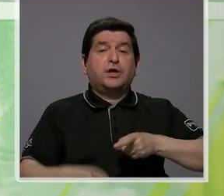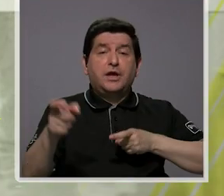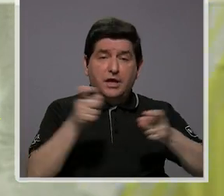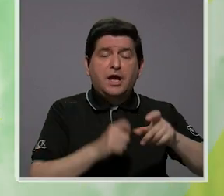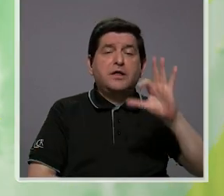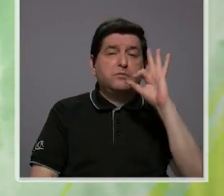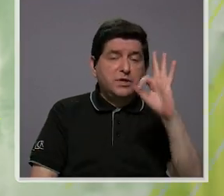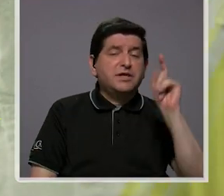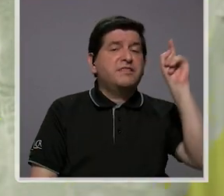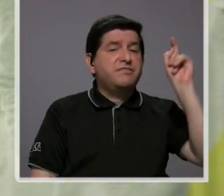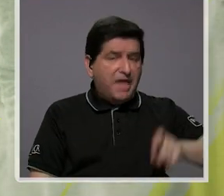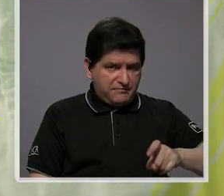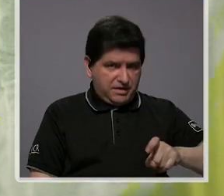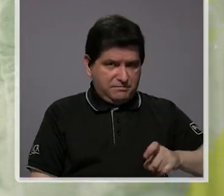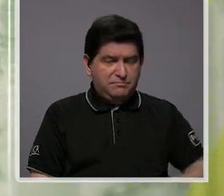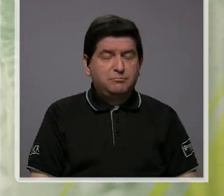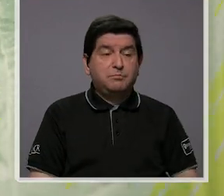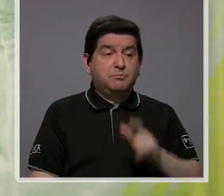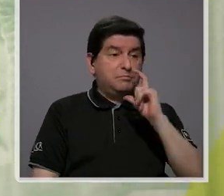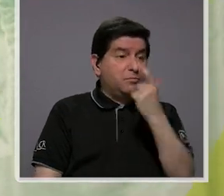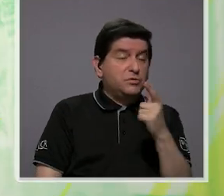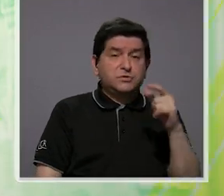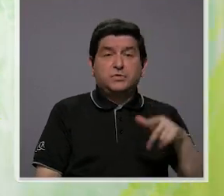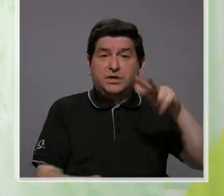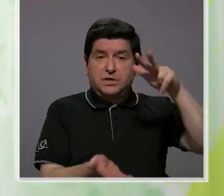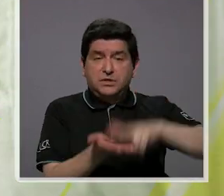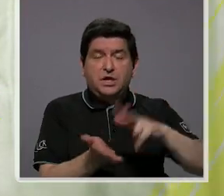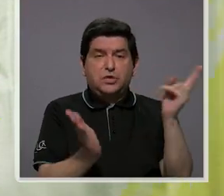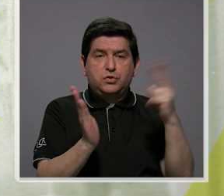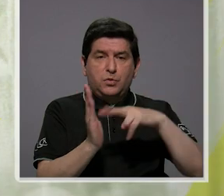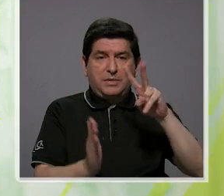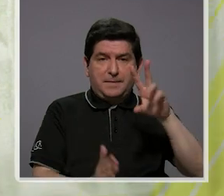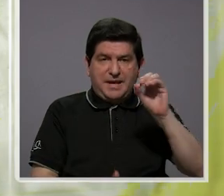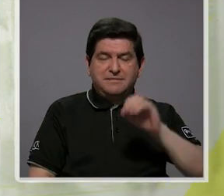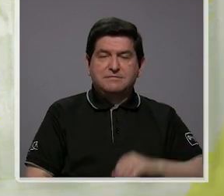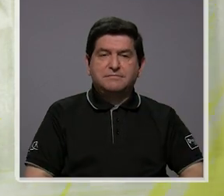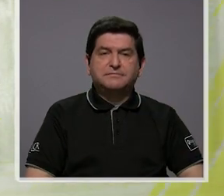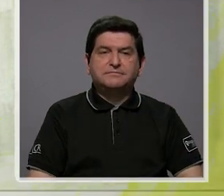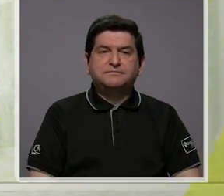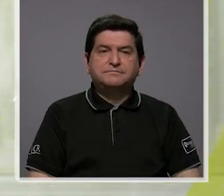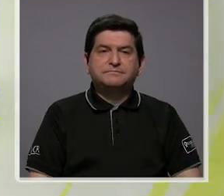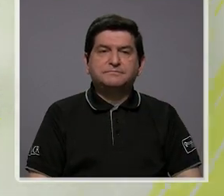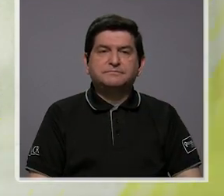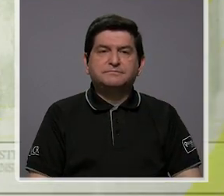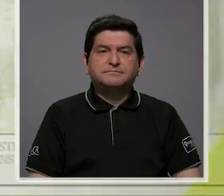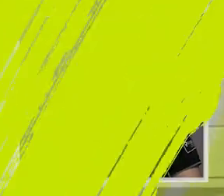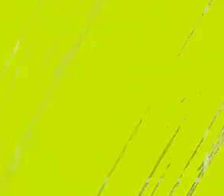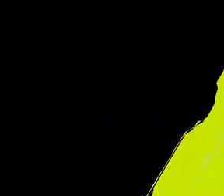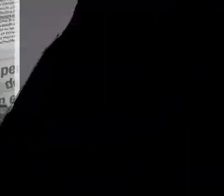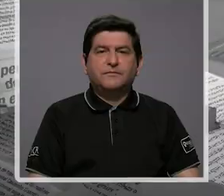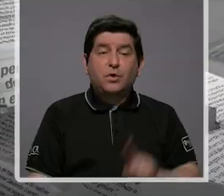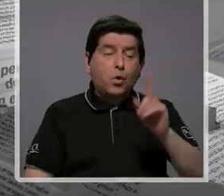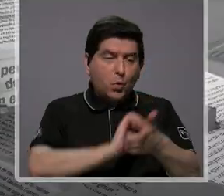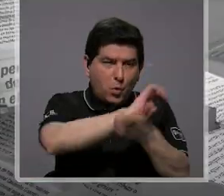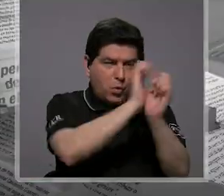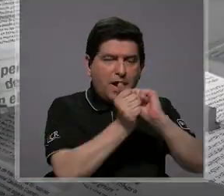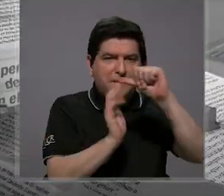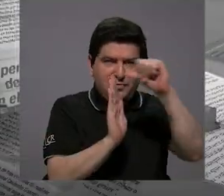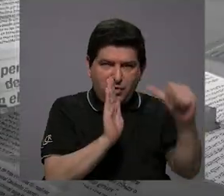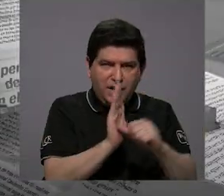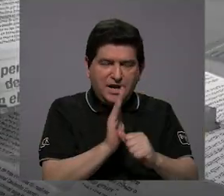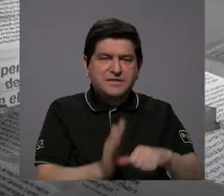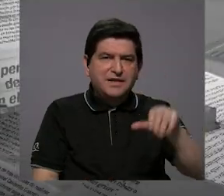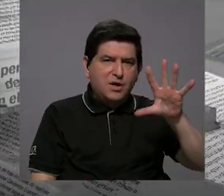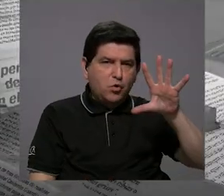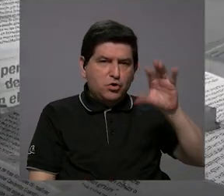administrarse bien. Por suerte se aprobó en el 2020, bueno, una modificación al